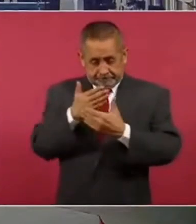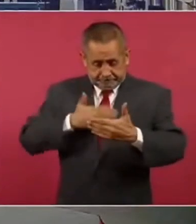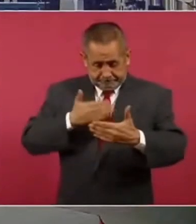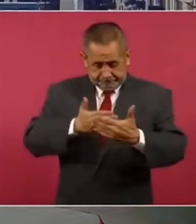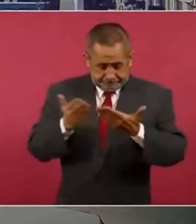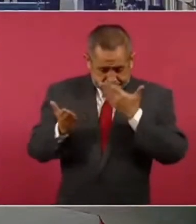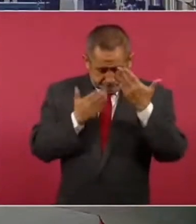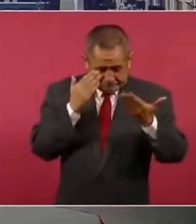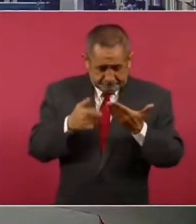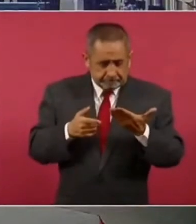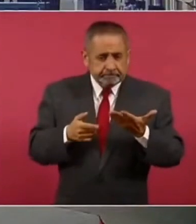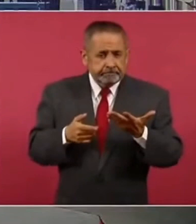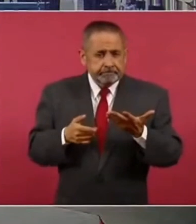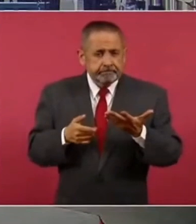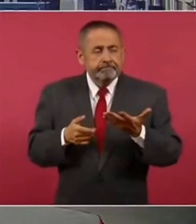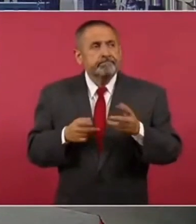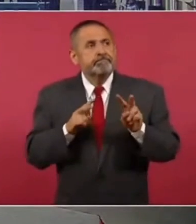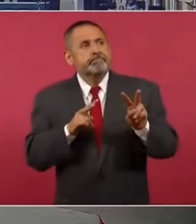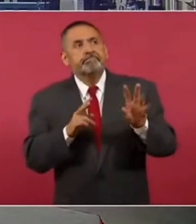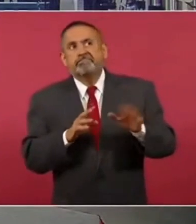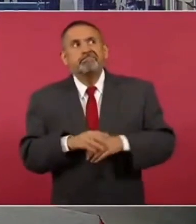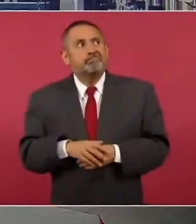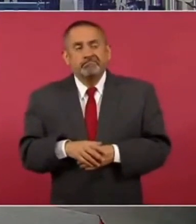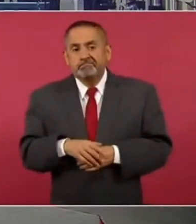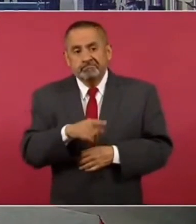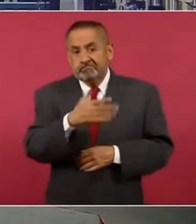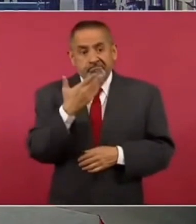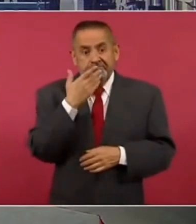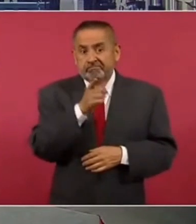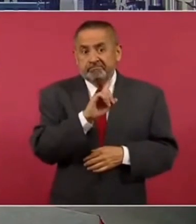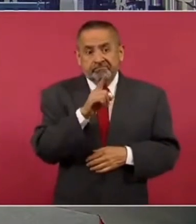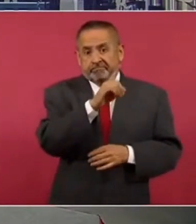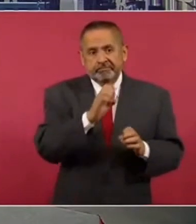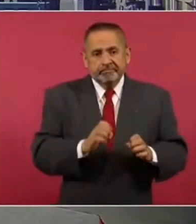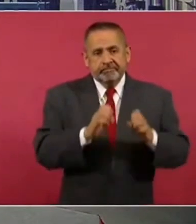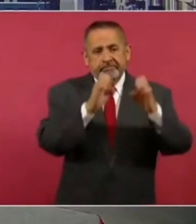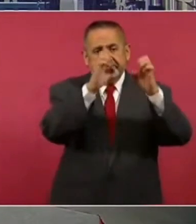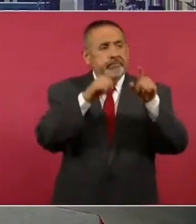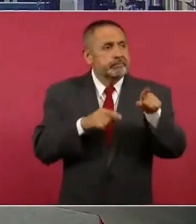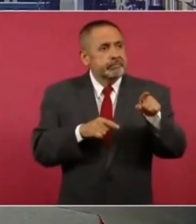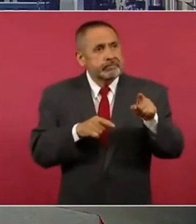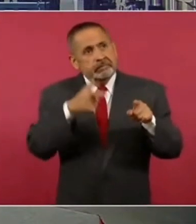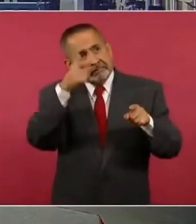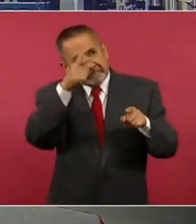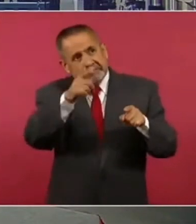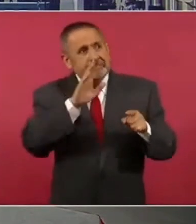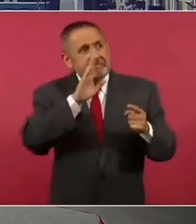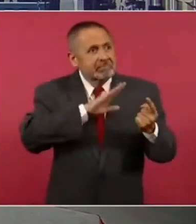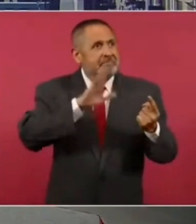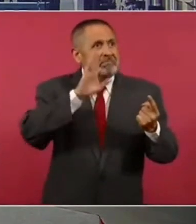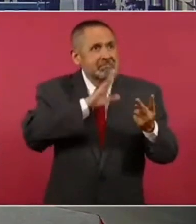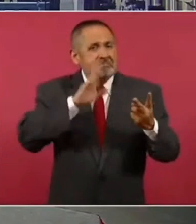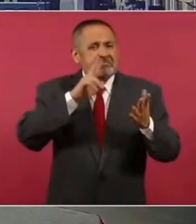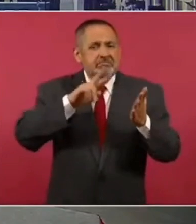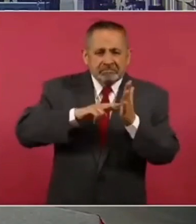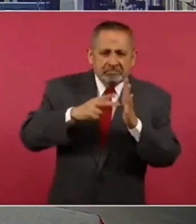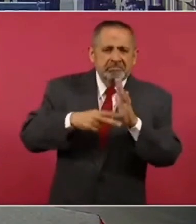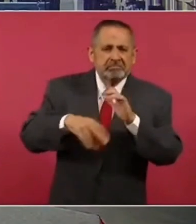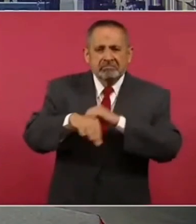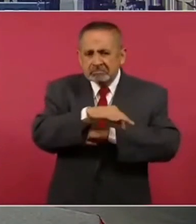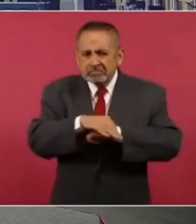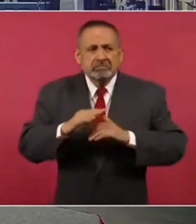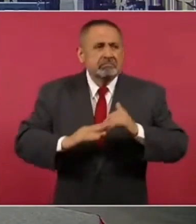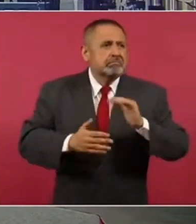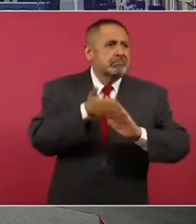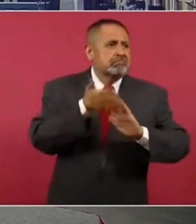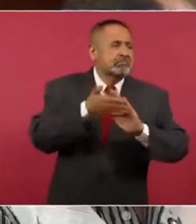buscó, que no salió favorable, este edificio no encontraron muchas deficiencias de diseño, así